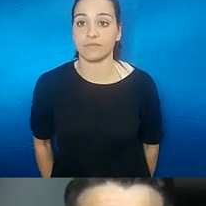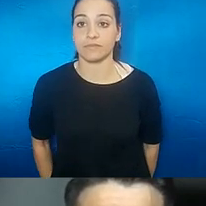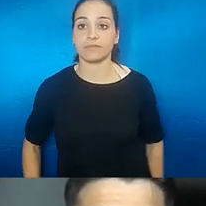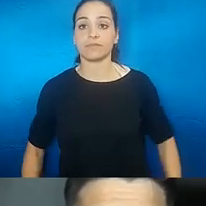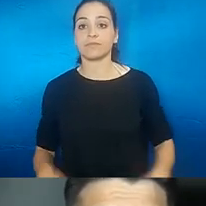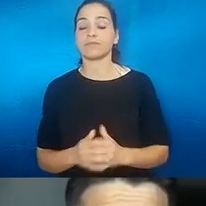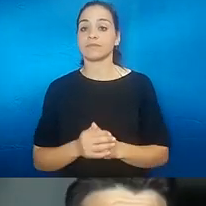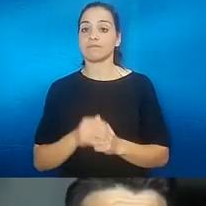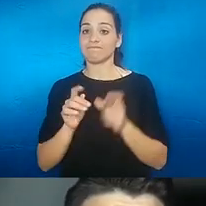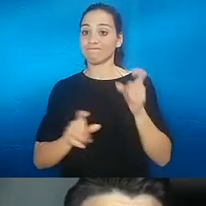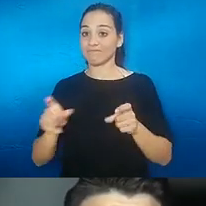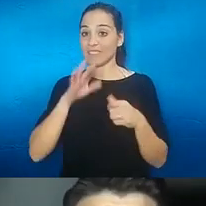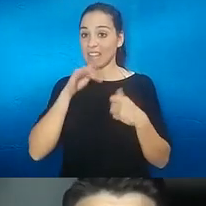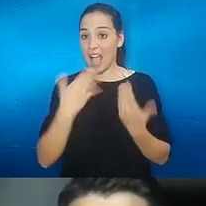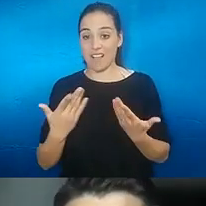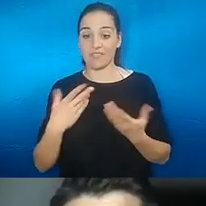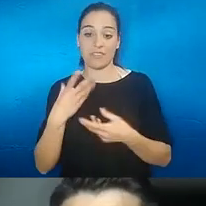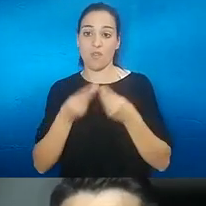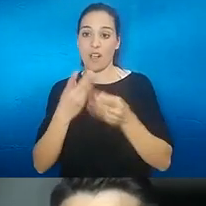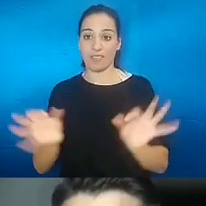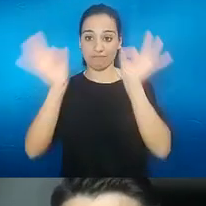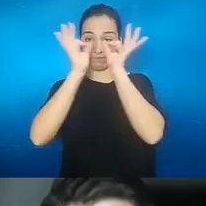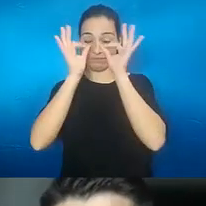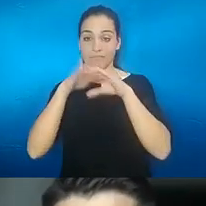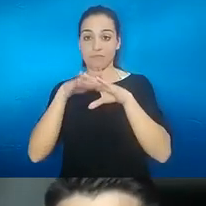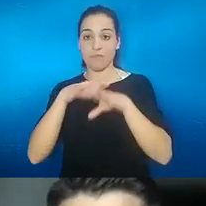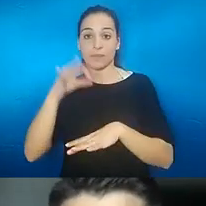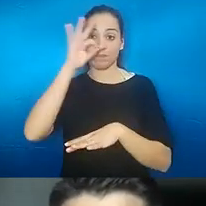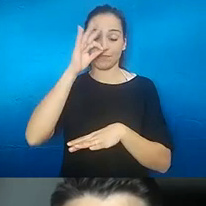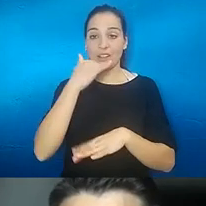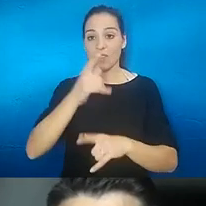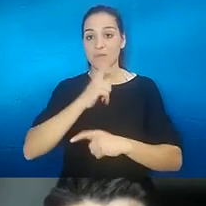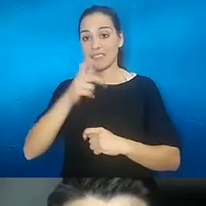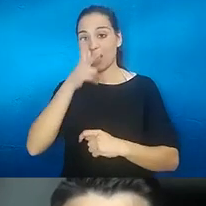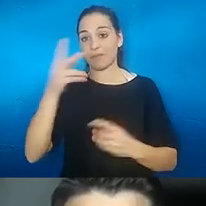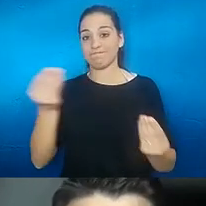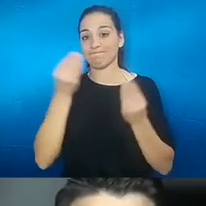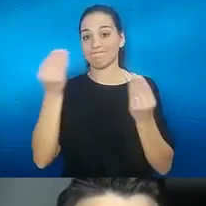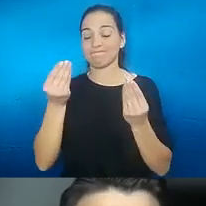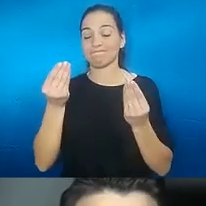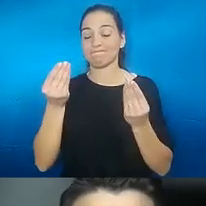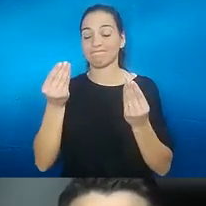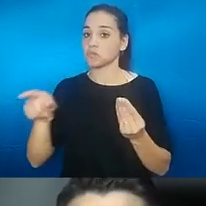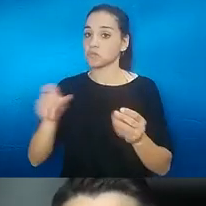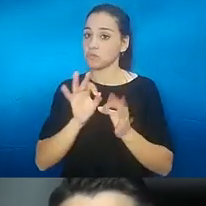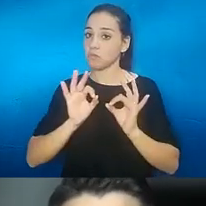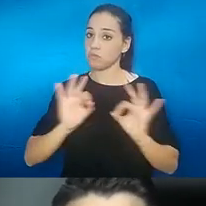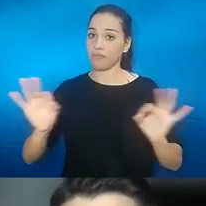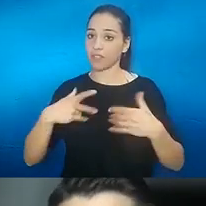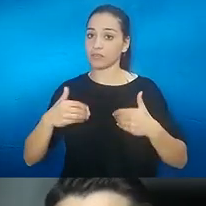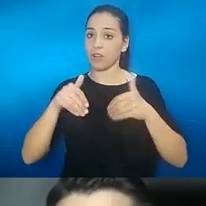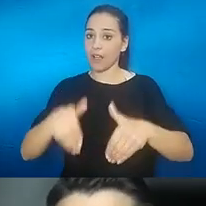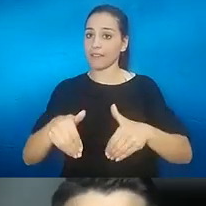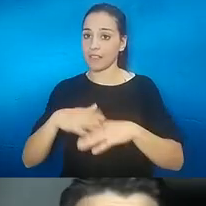prótesis para para oler para ver mejor o sea para oler mejor son perfectos candidatos para el entrenamiento olfatorio